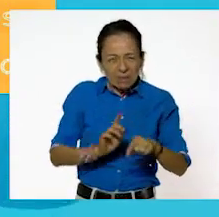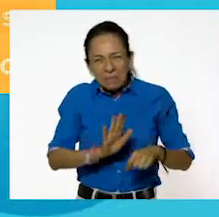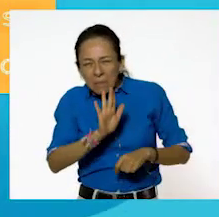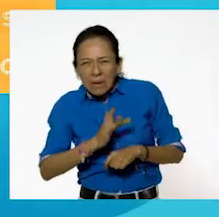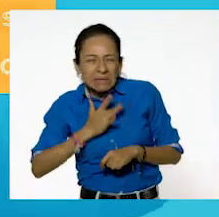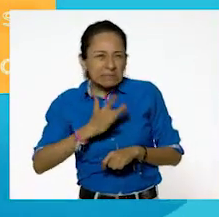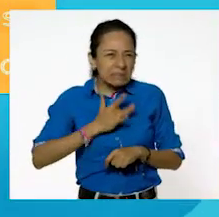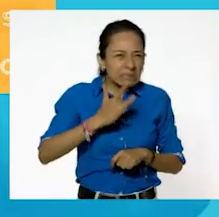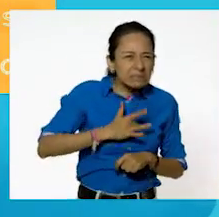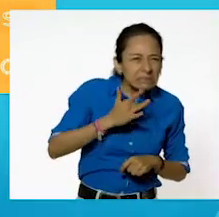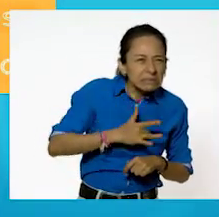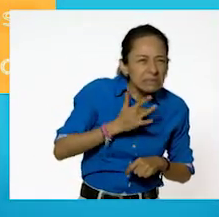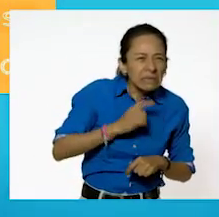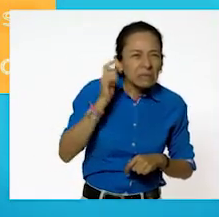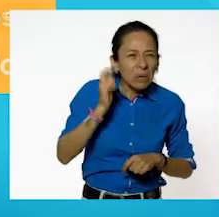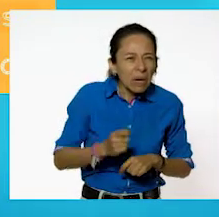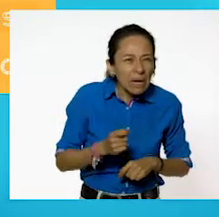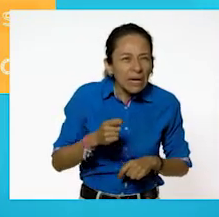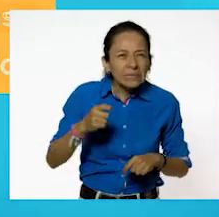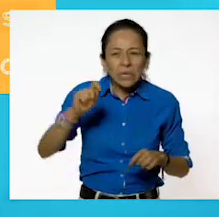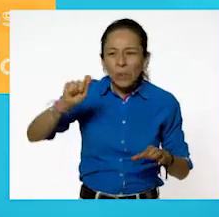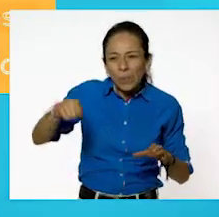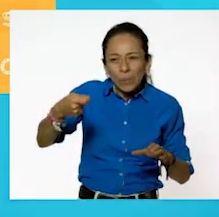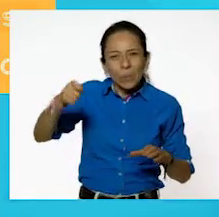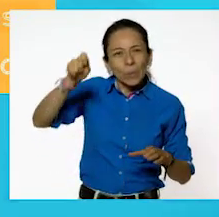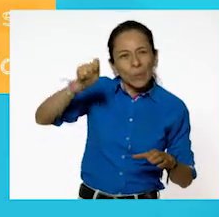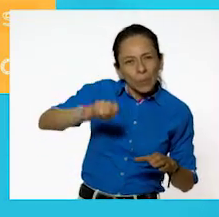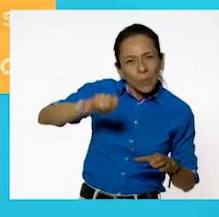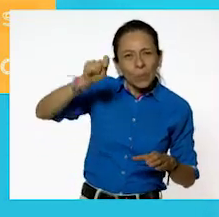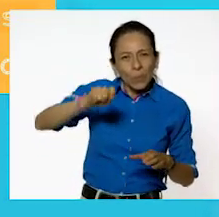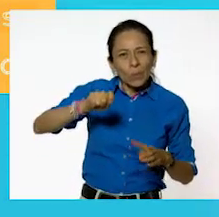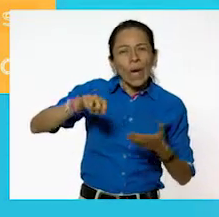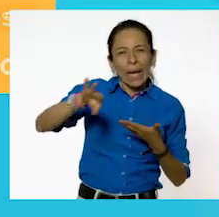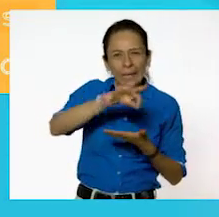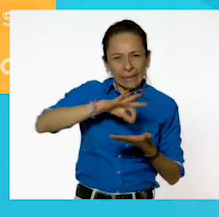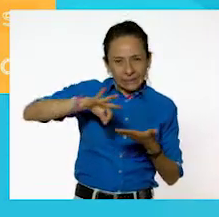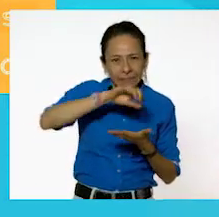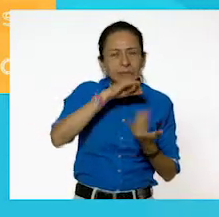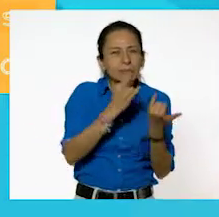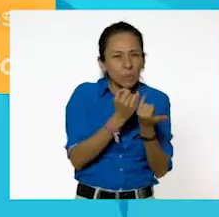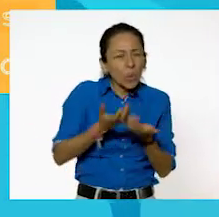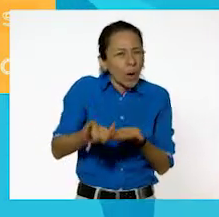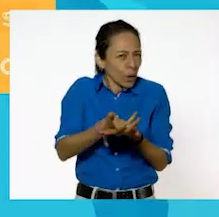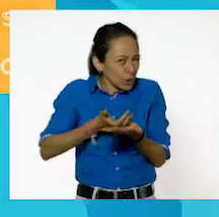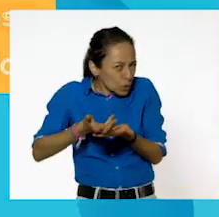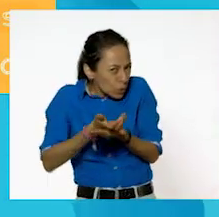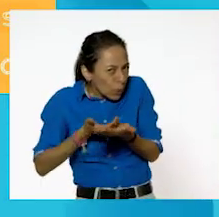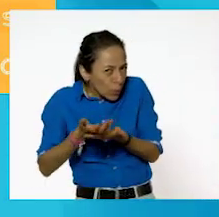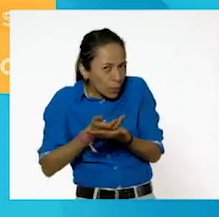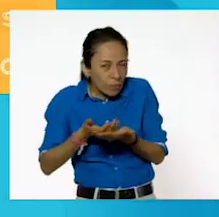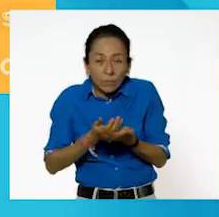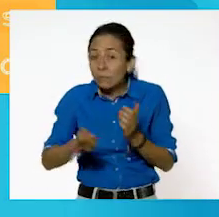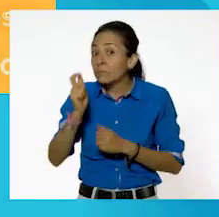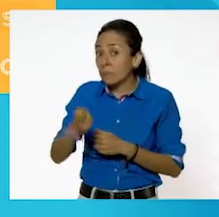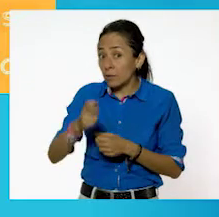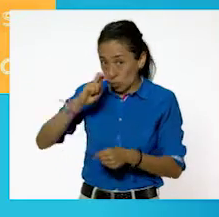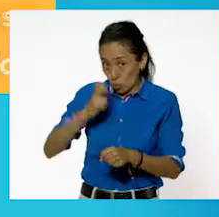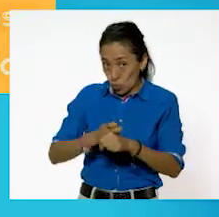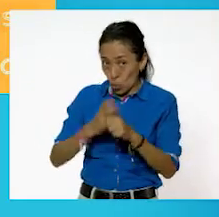una cucharada con aceite y una sopa. ¿A qué tienen que corresponda? ¿A un sólido?